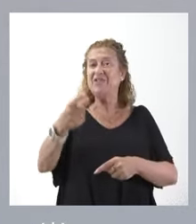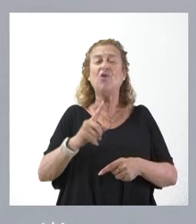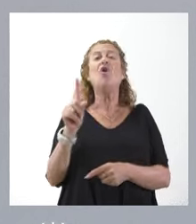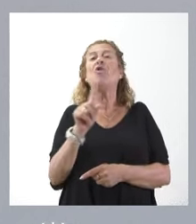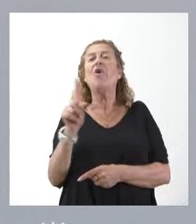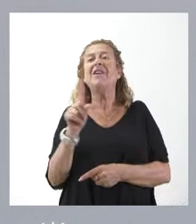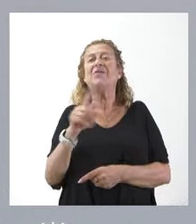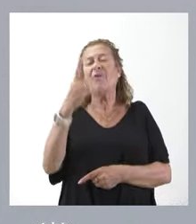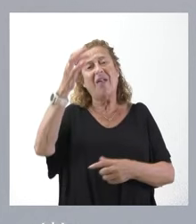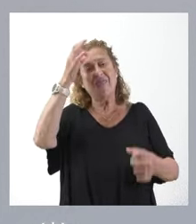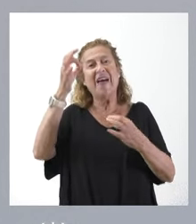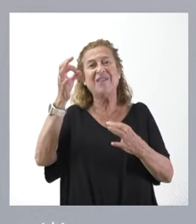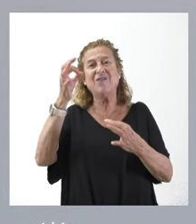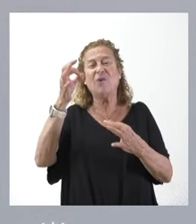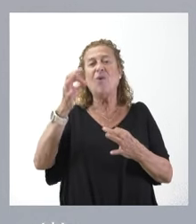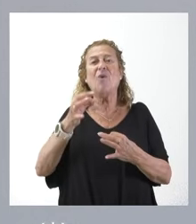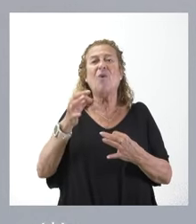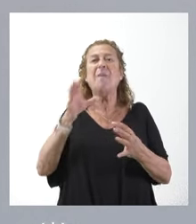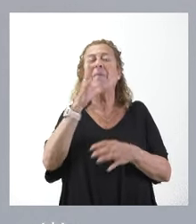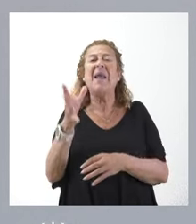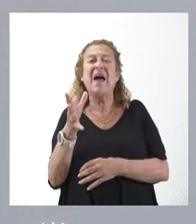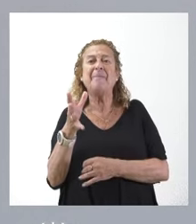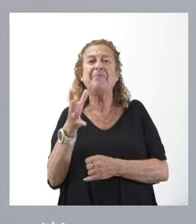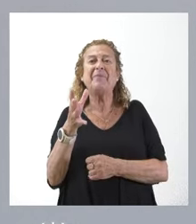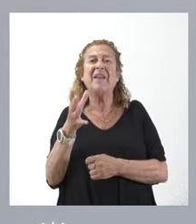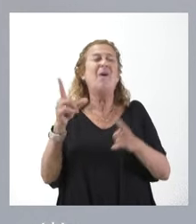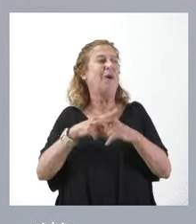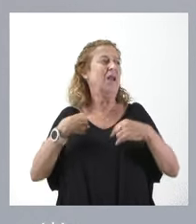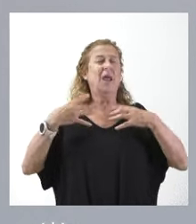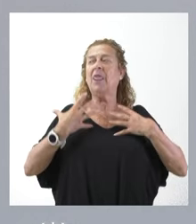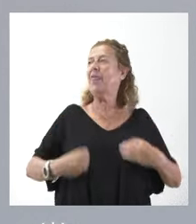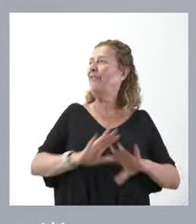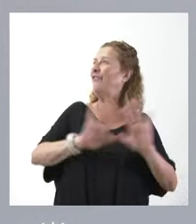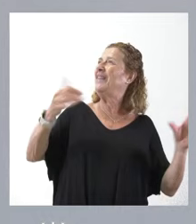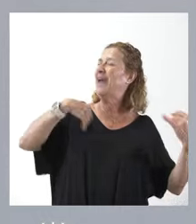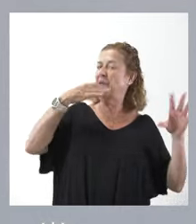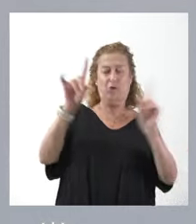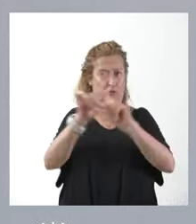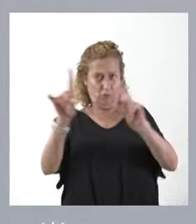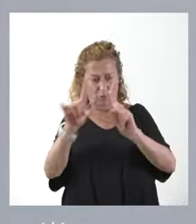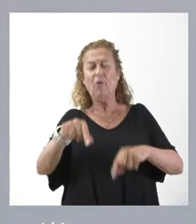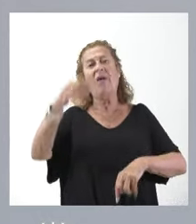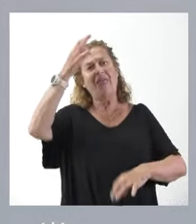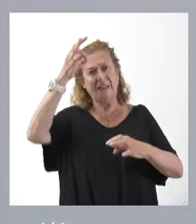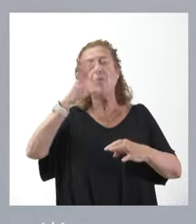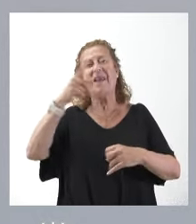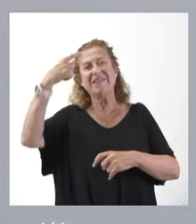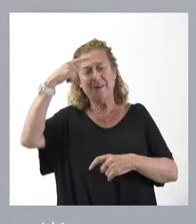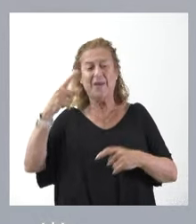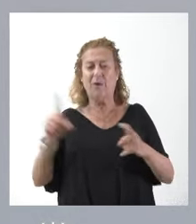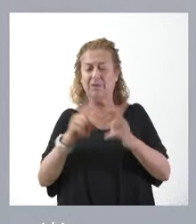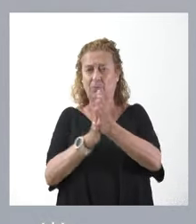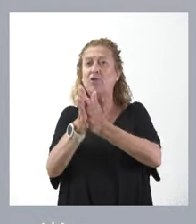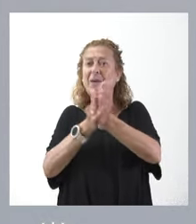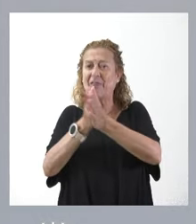un dato sencillamente para relajarnos, es un dato para saber que es un estímulo